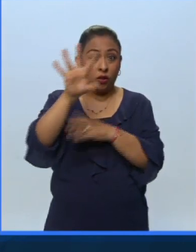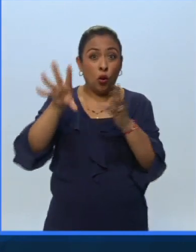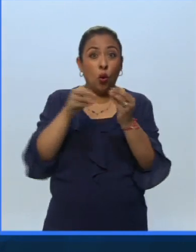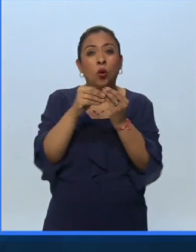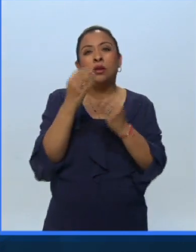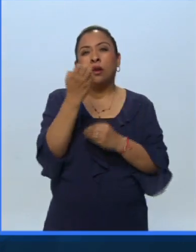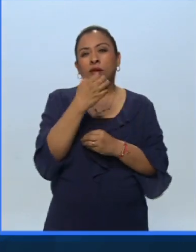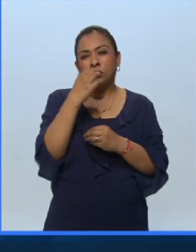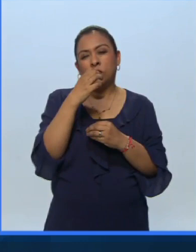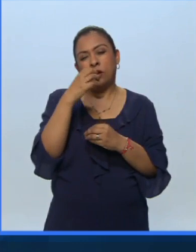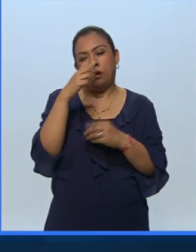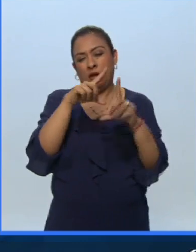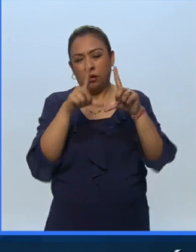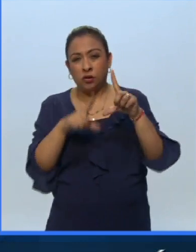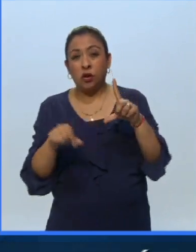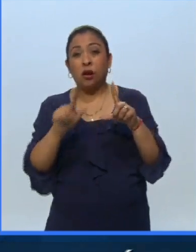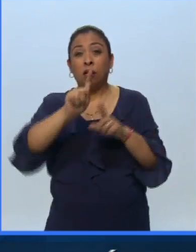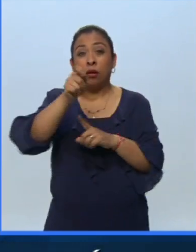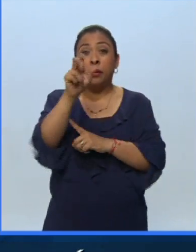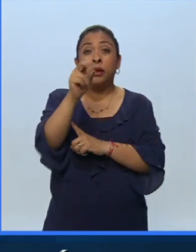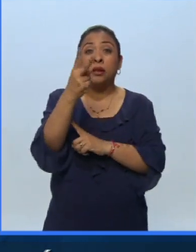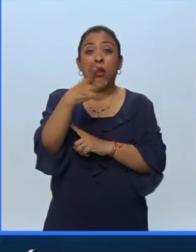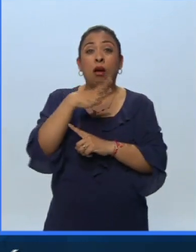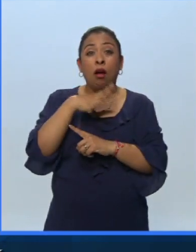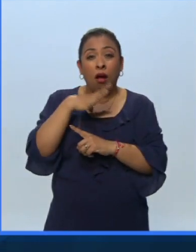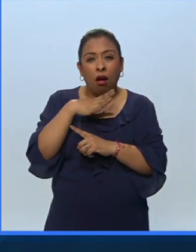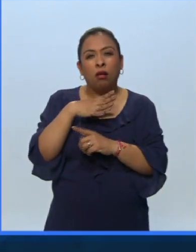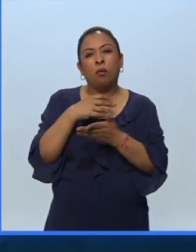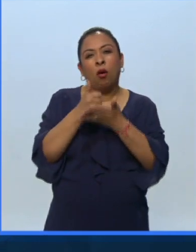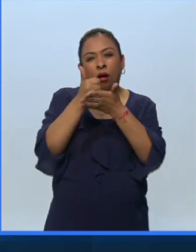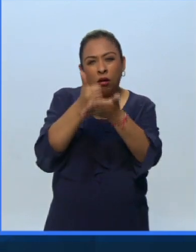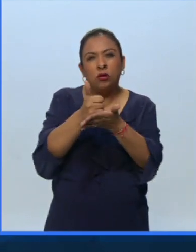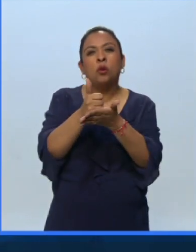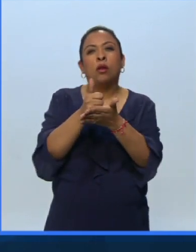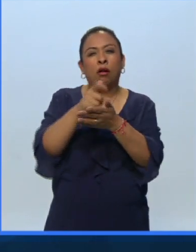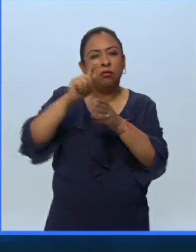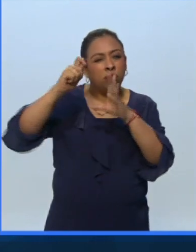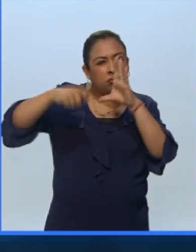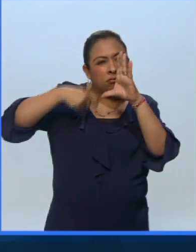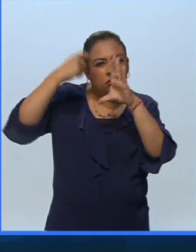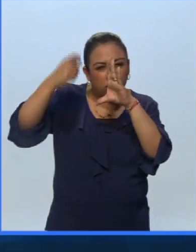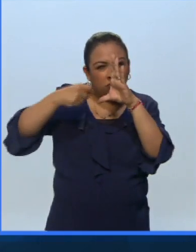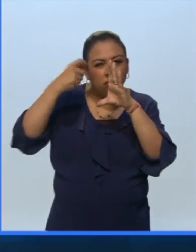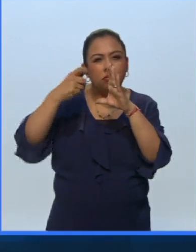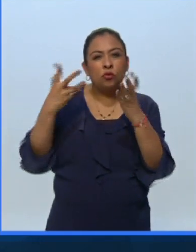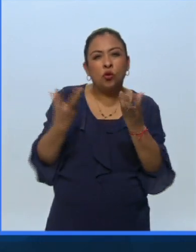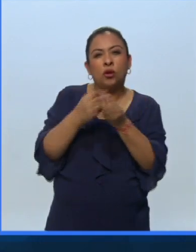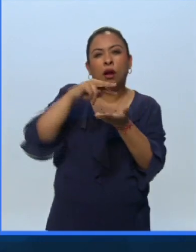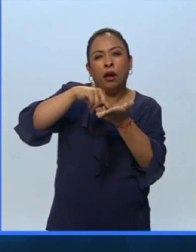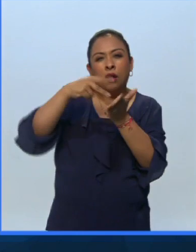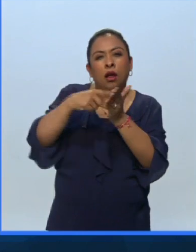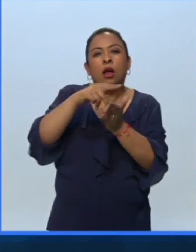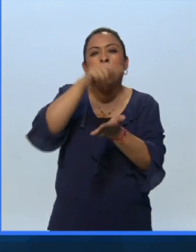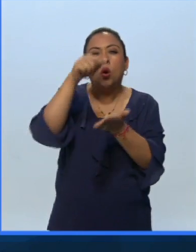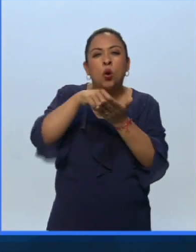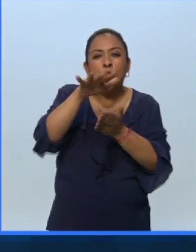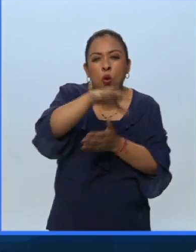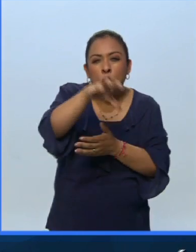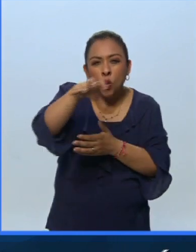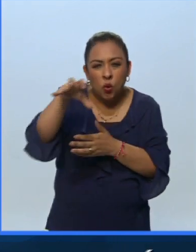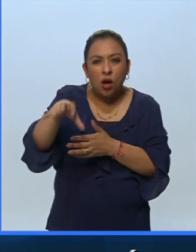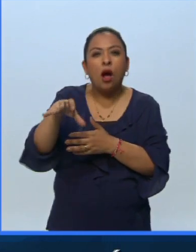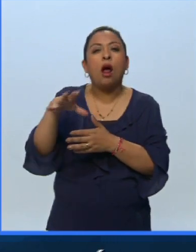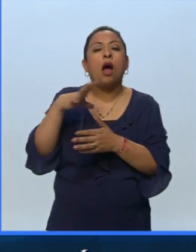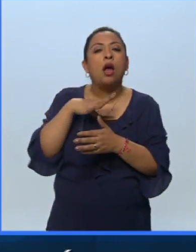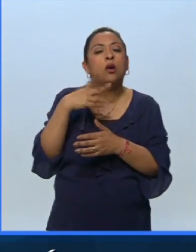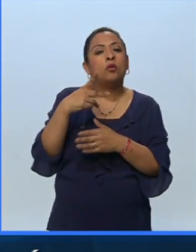Colegio Nacional y Canal 22 produjo el largometraje que muestra de la mano del arquitecto algunos de los espacios y recuerdos que marcaron su trayectoria